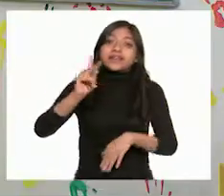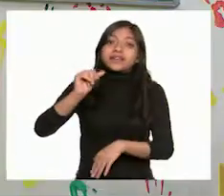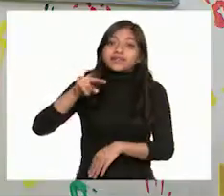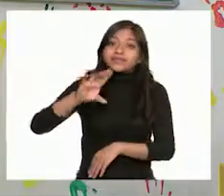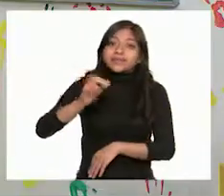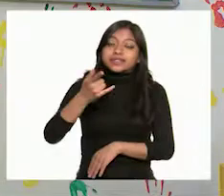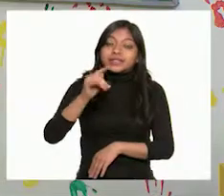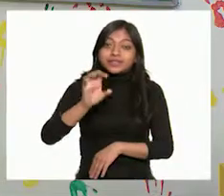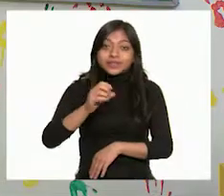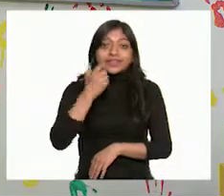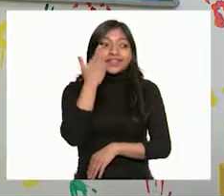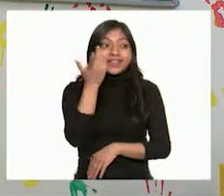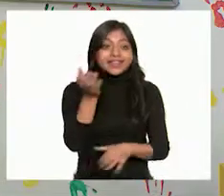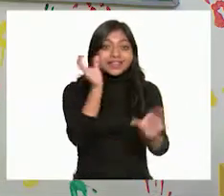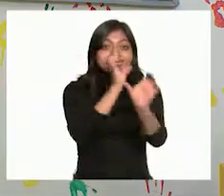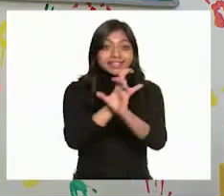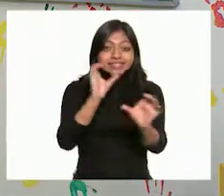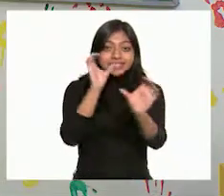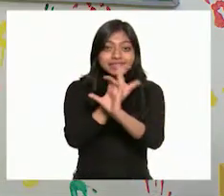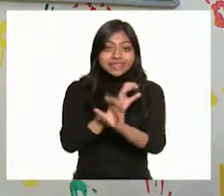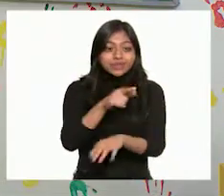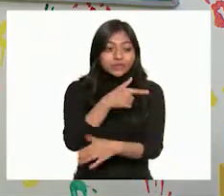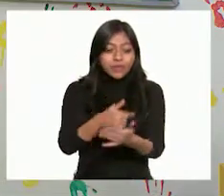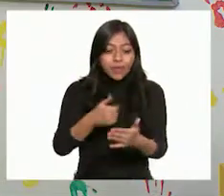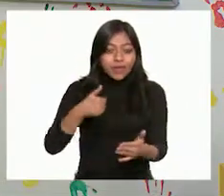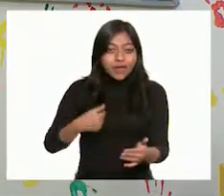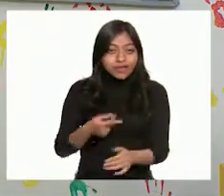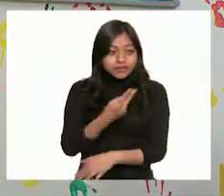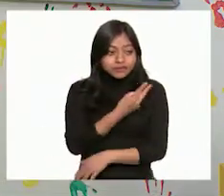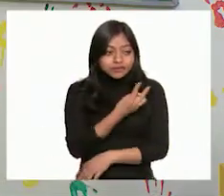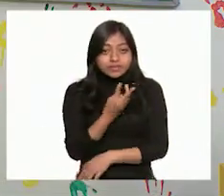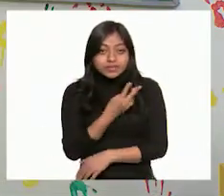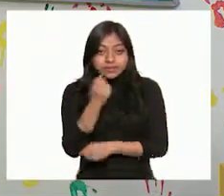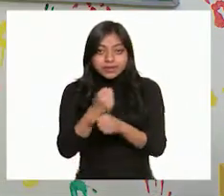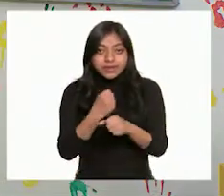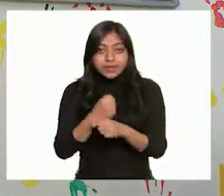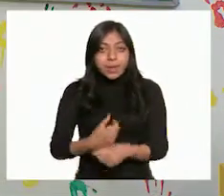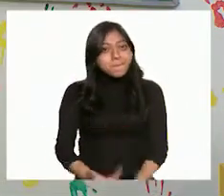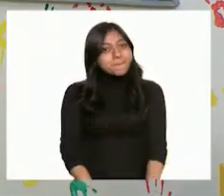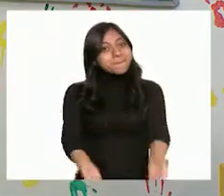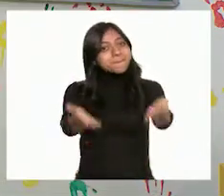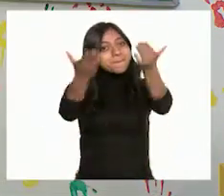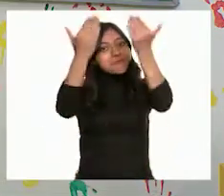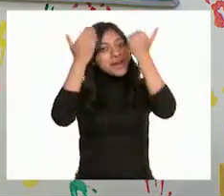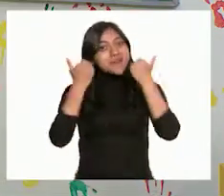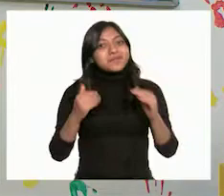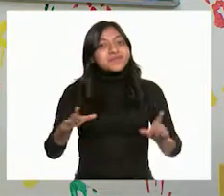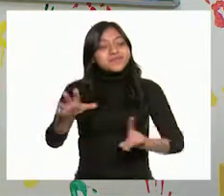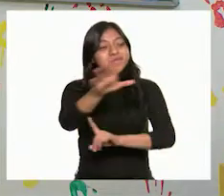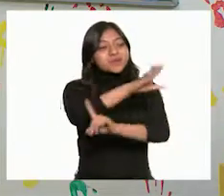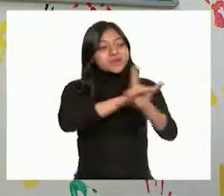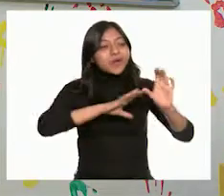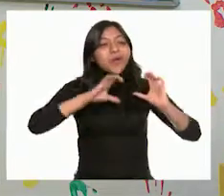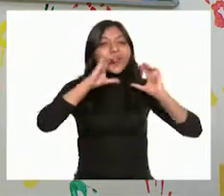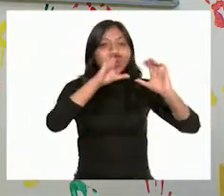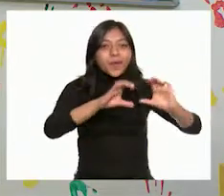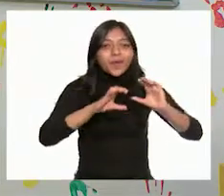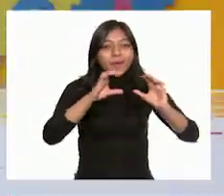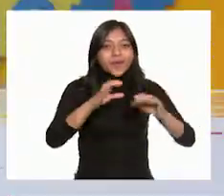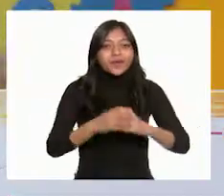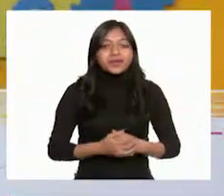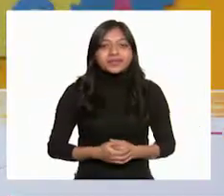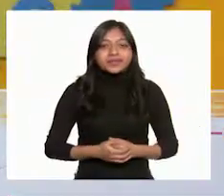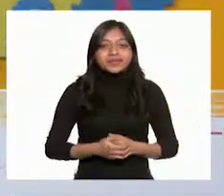y si les cantamos a las niñas y a los niños la canción que preparamos, la que se llama Vamos a cuidar la tierra de Mundo Infantil. Sí,